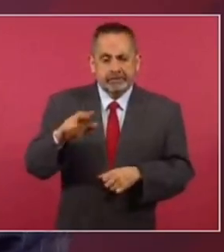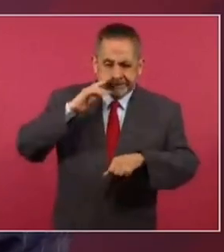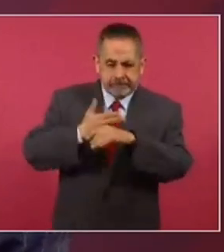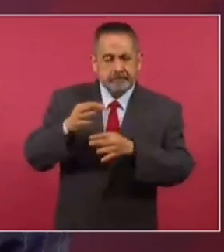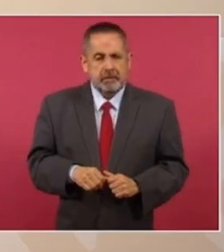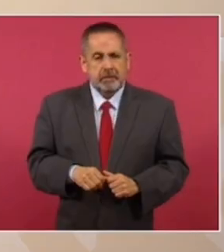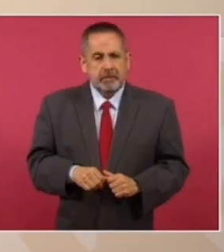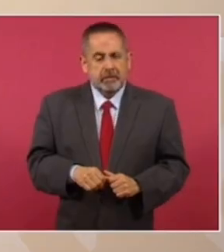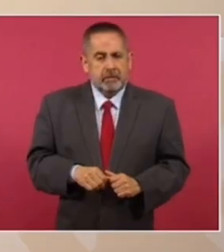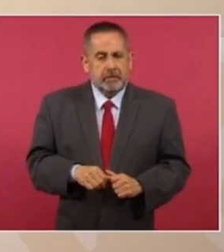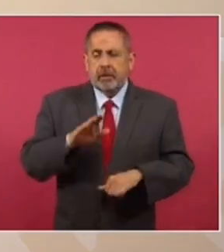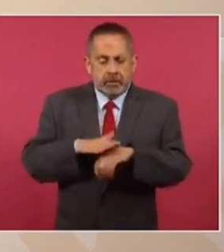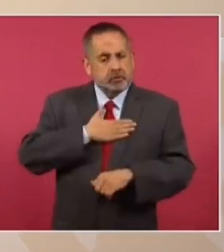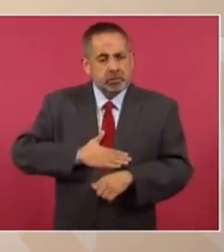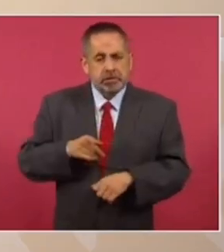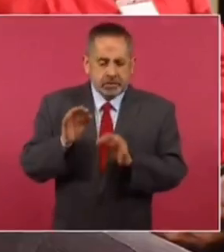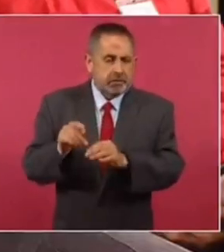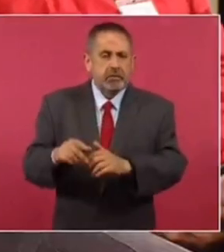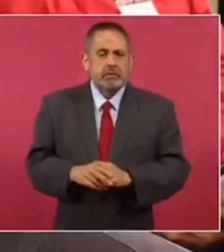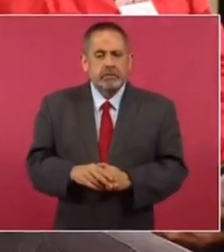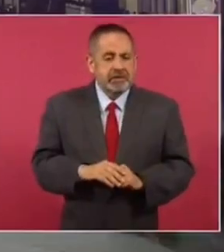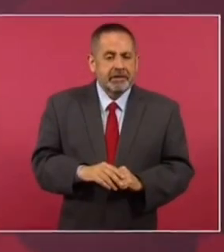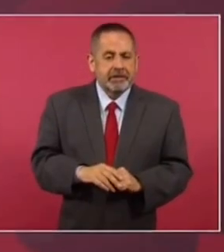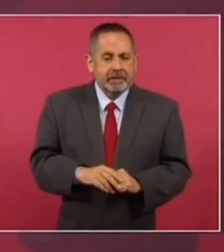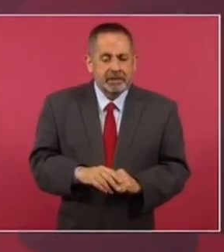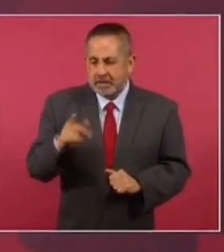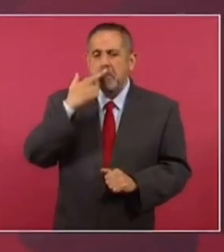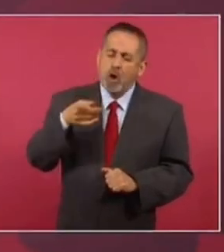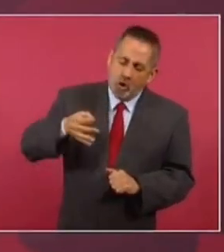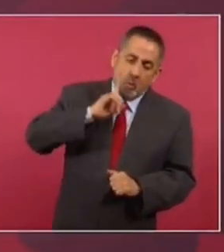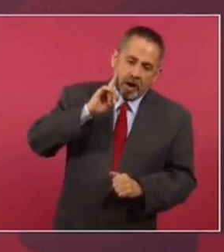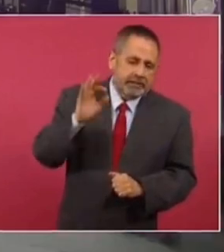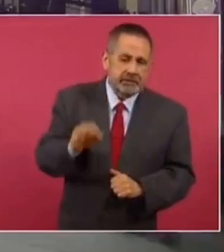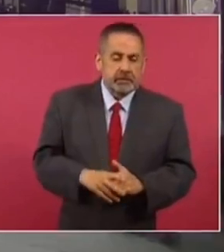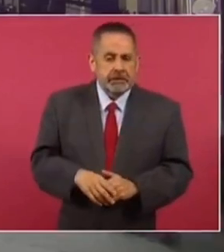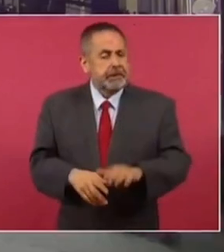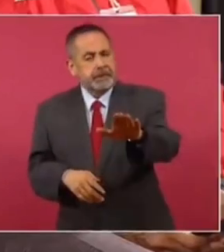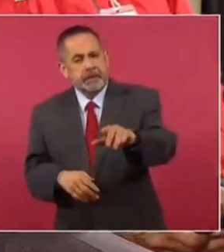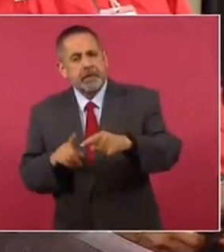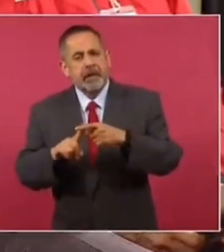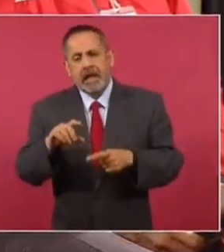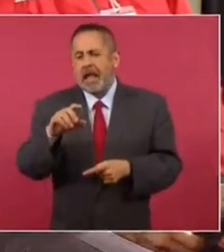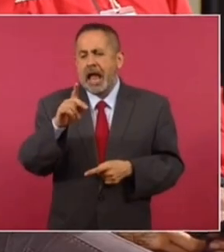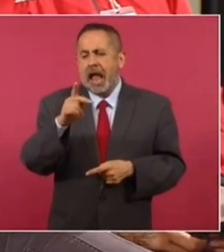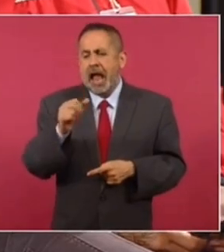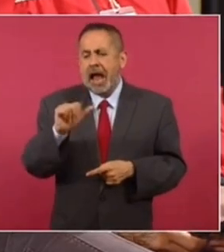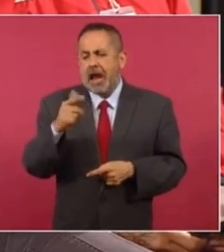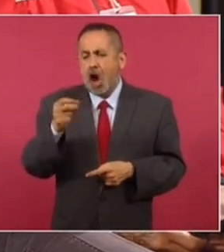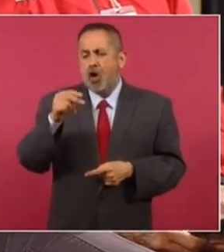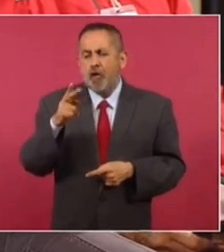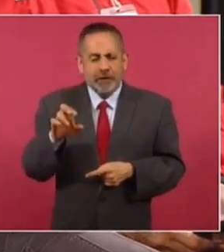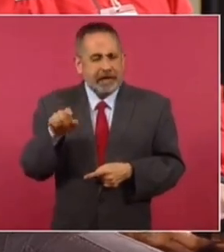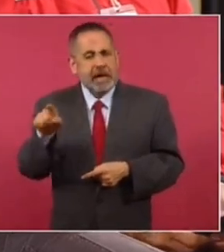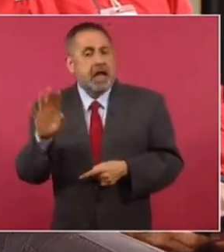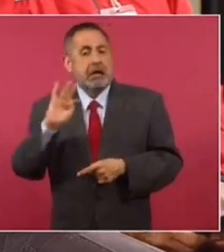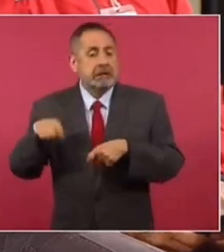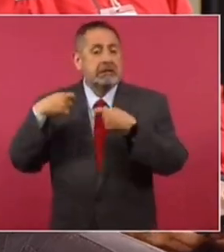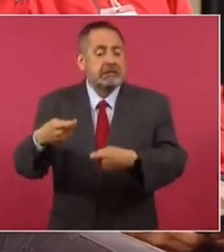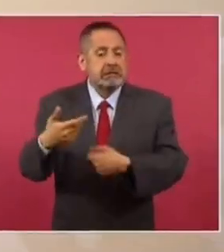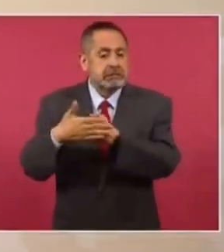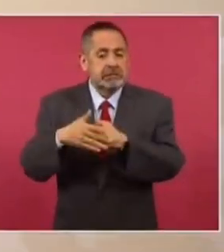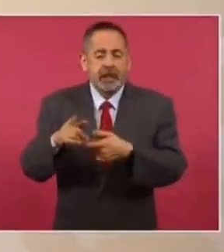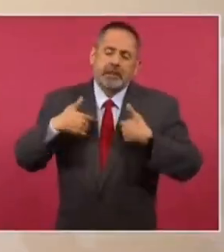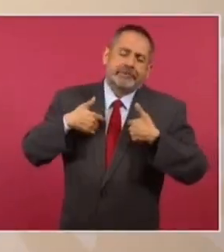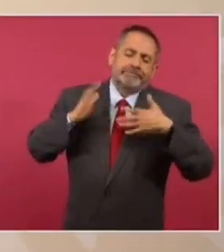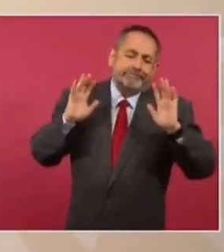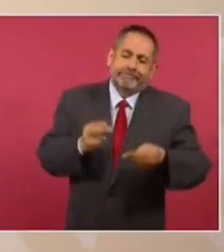responsables, más justas que los hombres. Son una garantía las mujeres. ¿Se perfilaría a Carla Humphrey como una favorita para ser la sucesora de Lorenzo Córdoba?